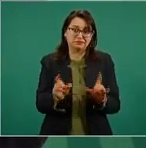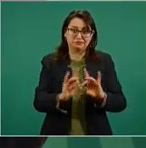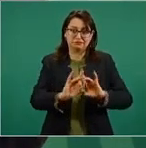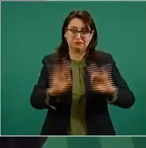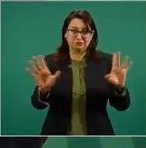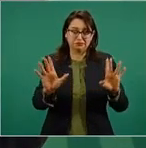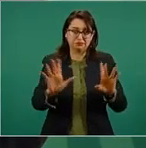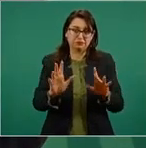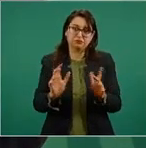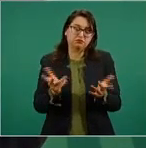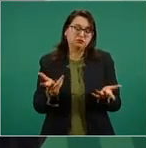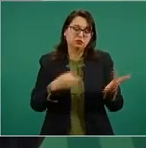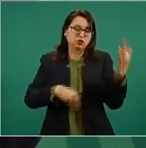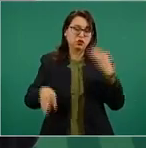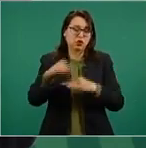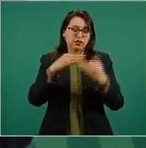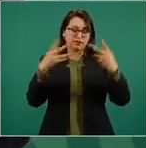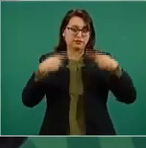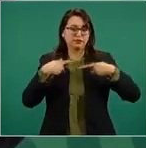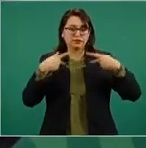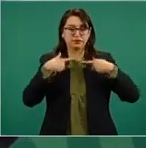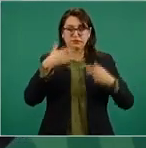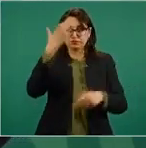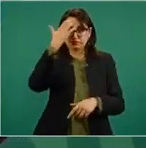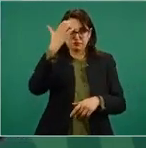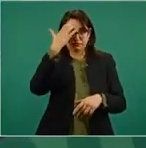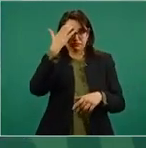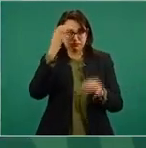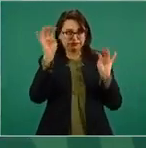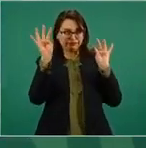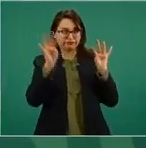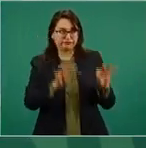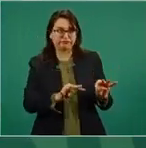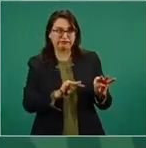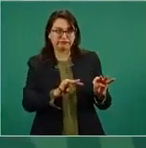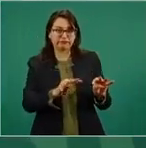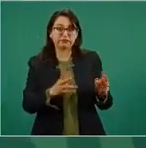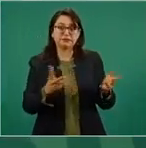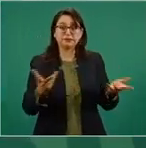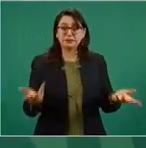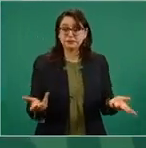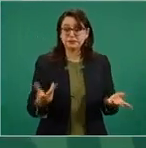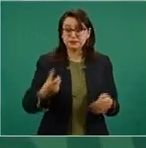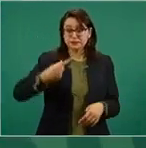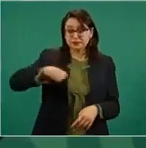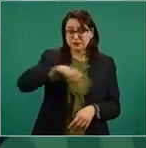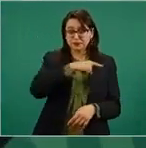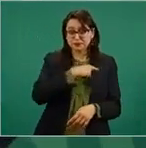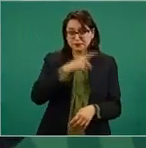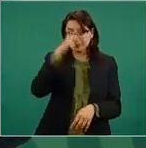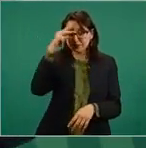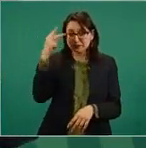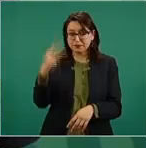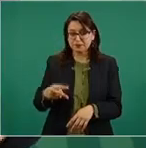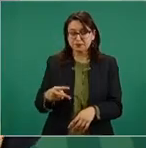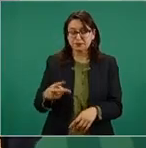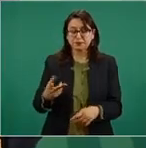Nosotros siempre hemos actuado con respeto a